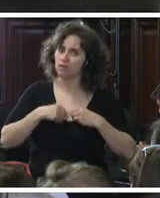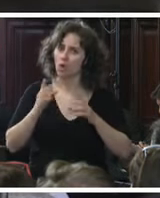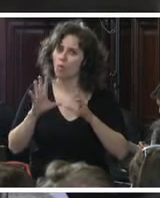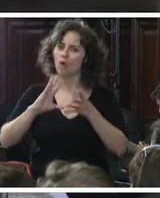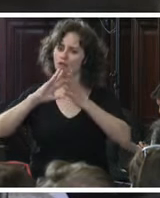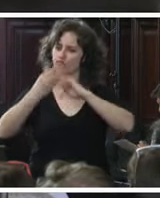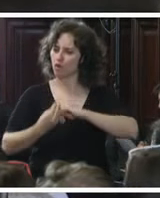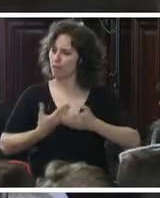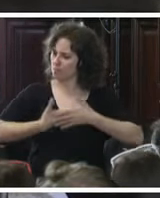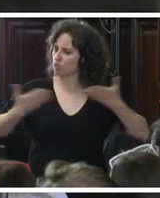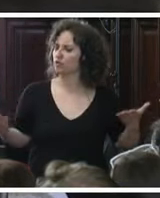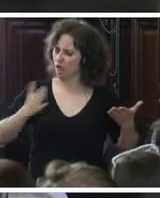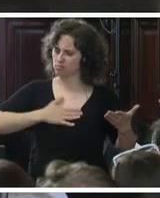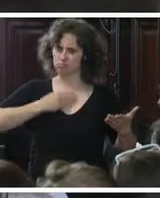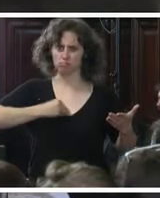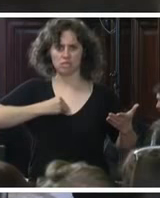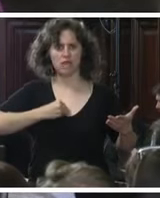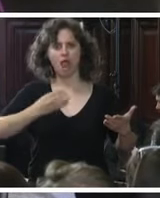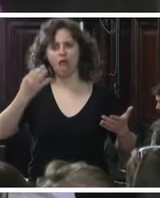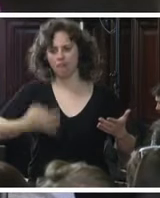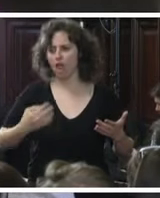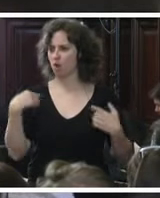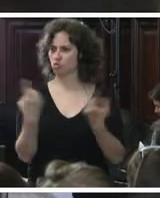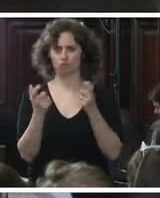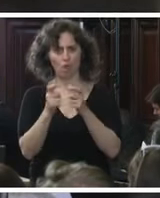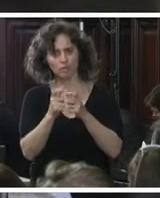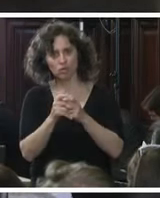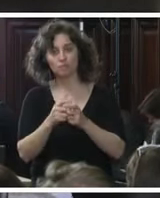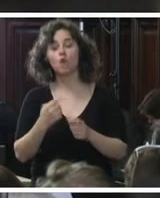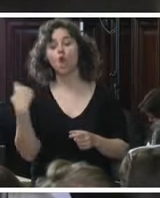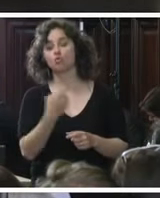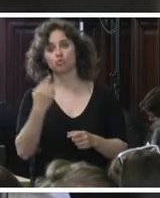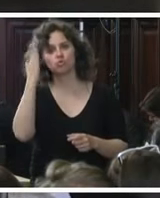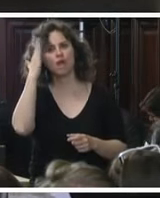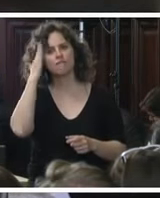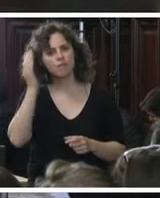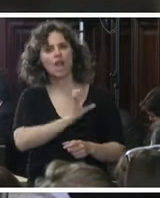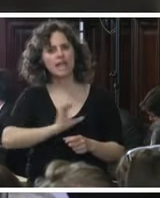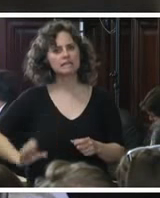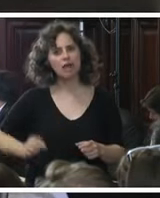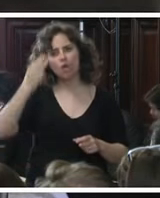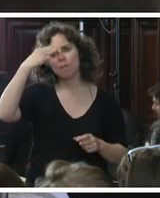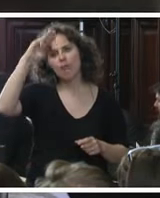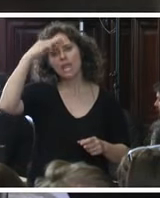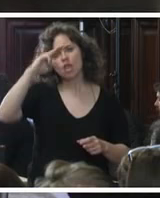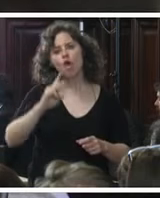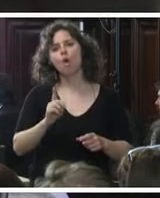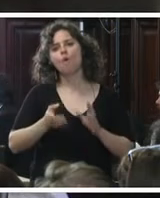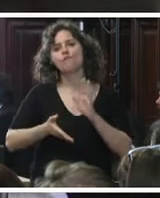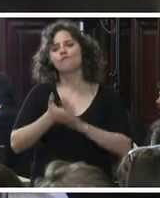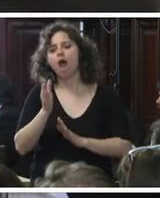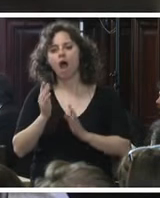manifestación muy sincera de la comisión y nosotros sabemos que el estado de México va a